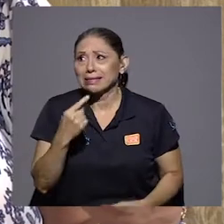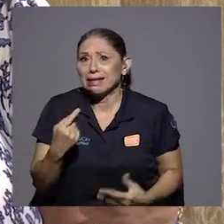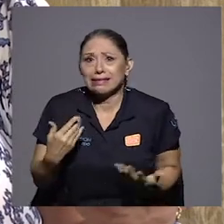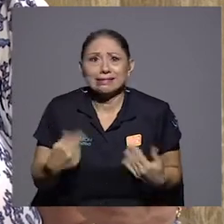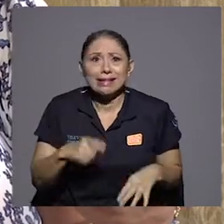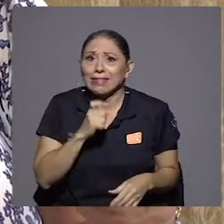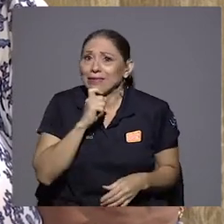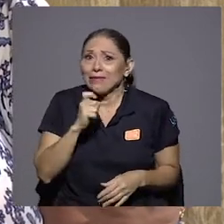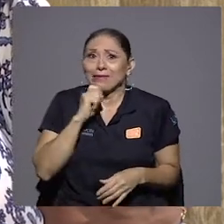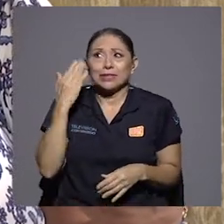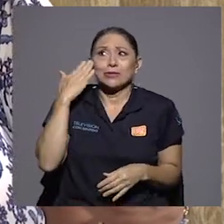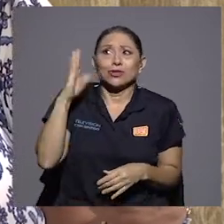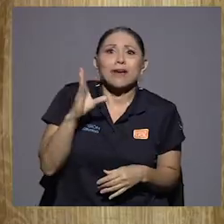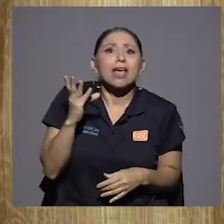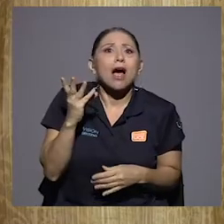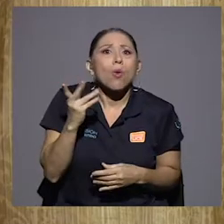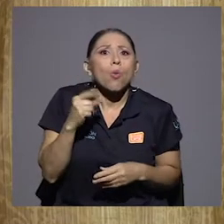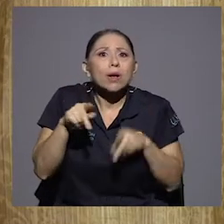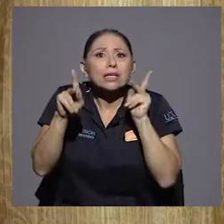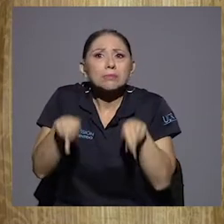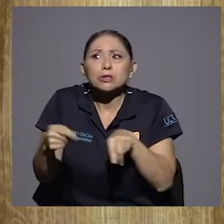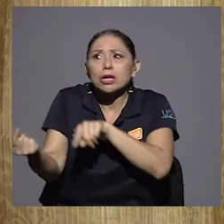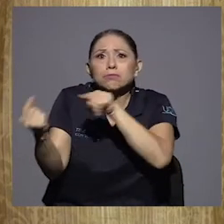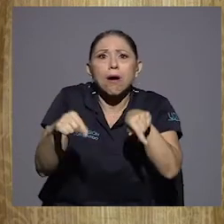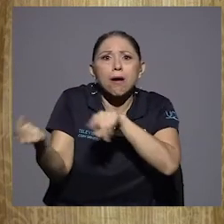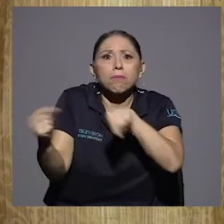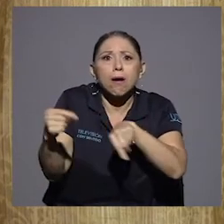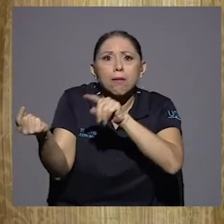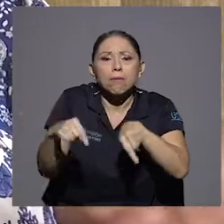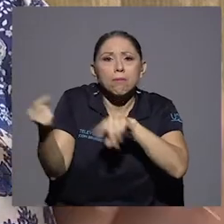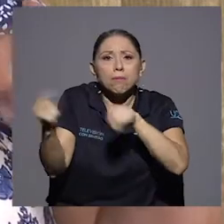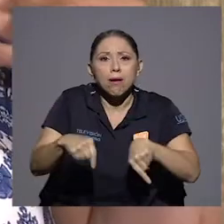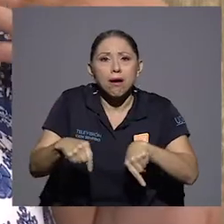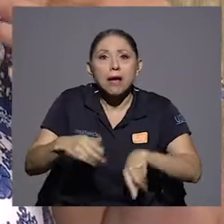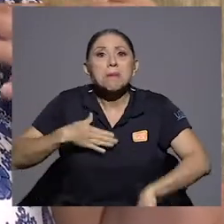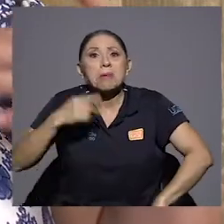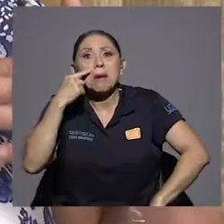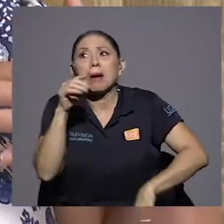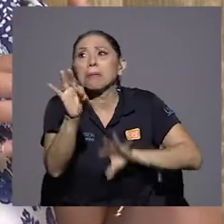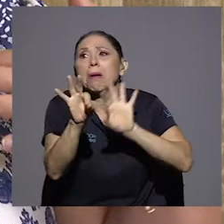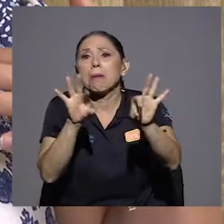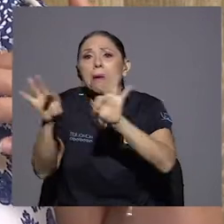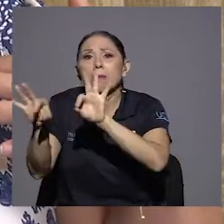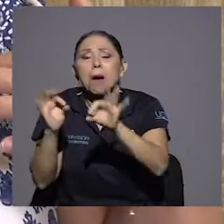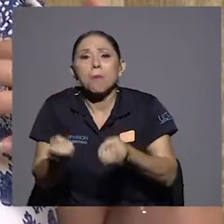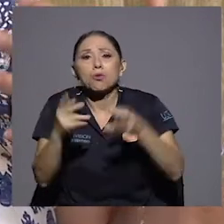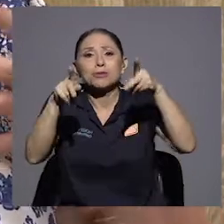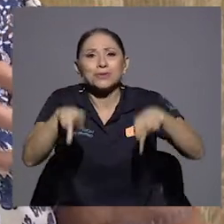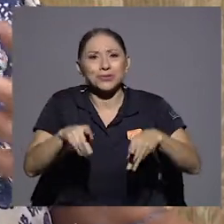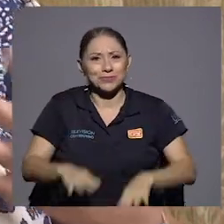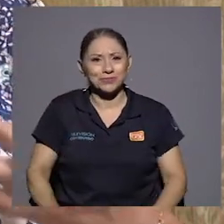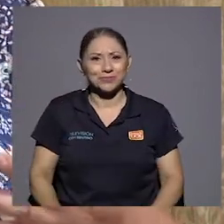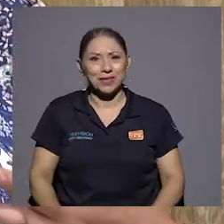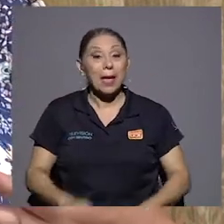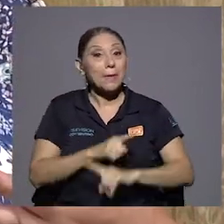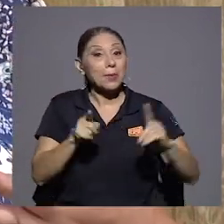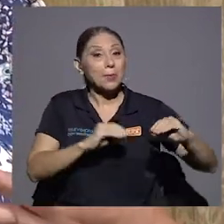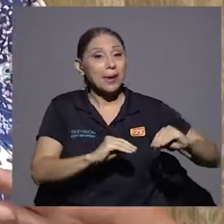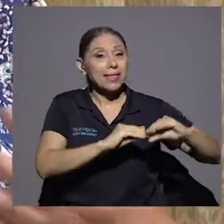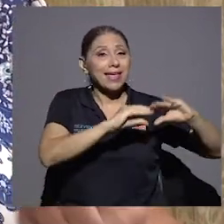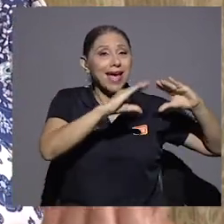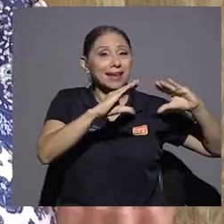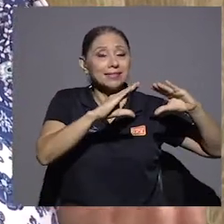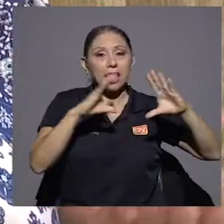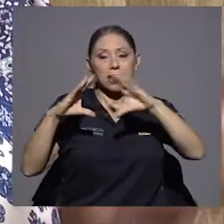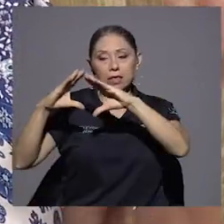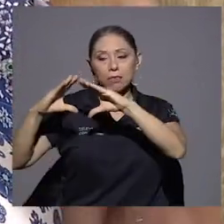cuánta gente iba a llegar. Porque papi iba sentando a todo el mundo. Y luego las mañanas y las tardes mi papá era muy ocupada